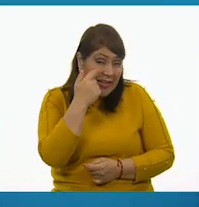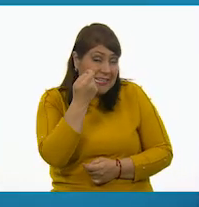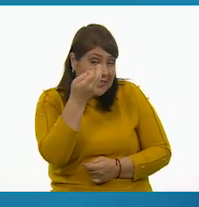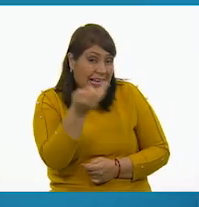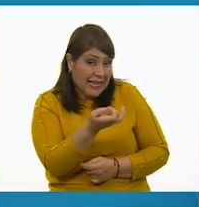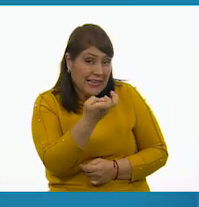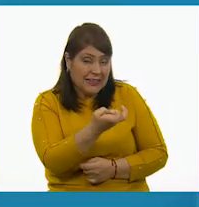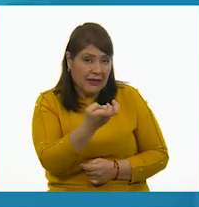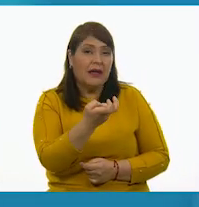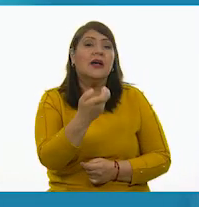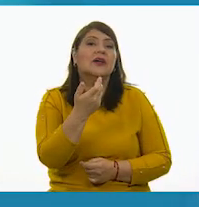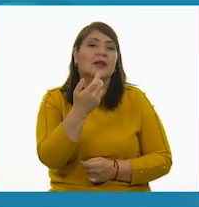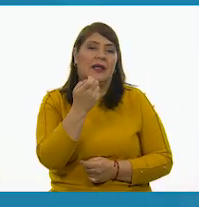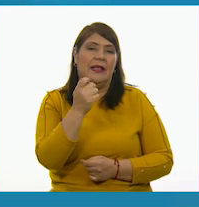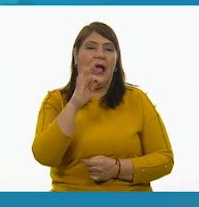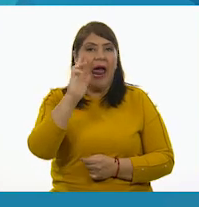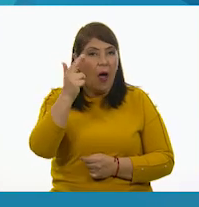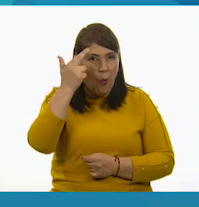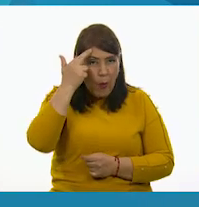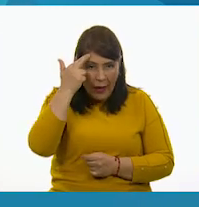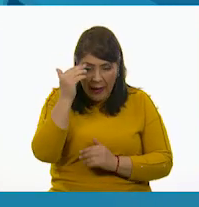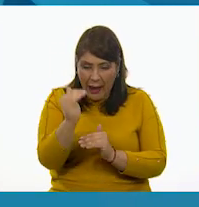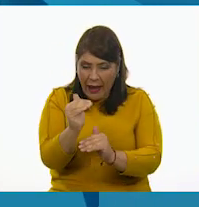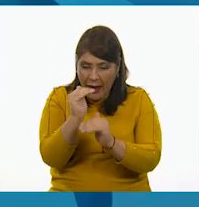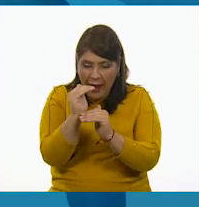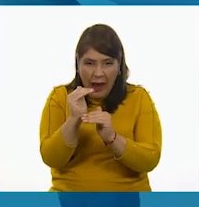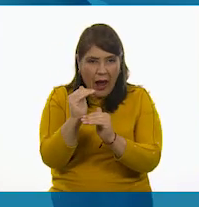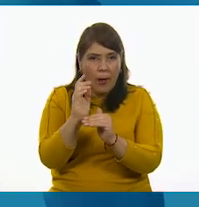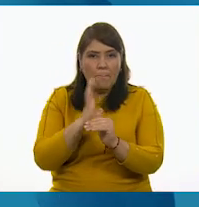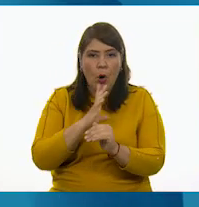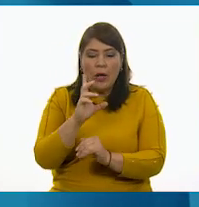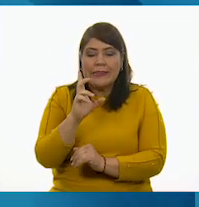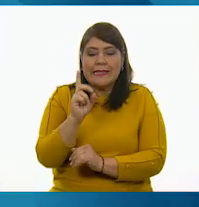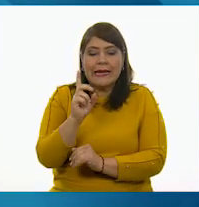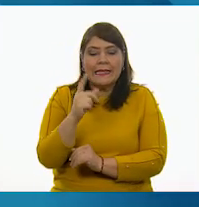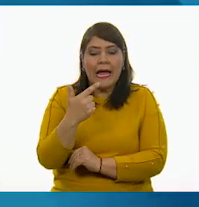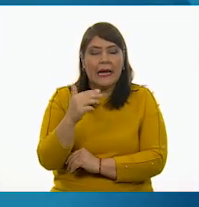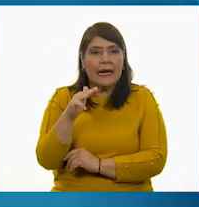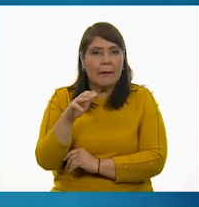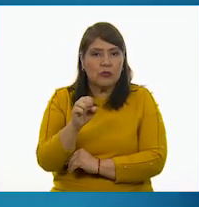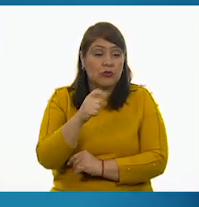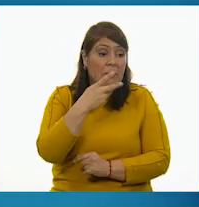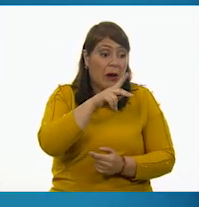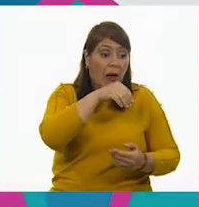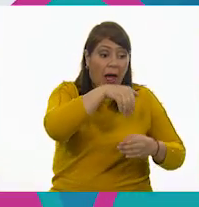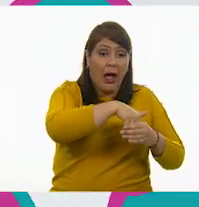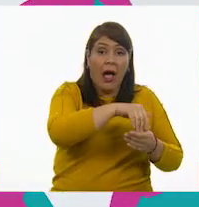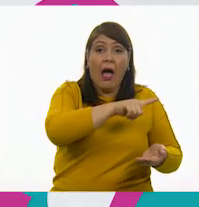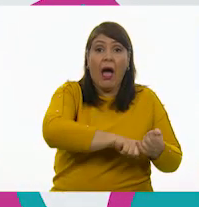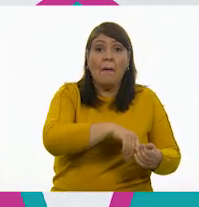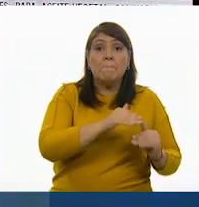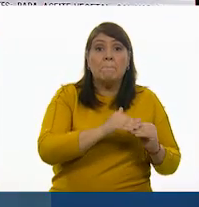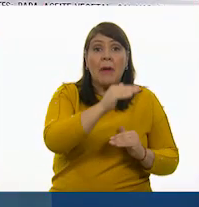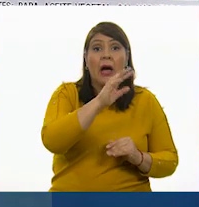que esto es por porción de 30 gramos. Esta bolsa tiene 42. Uf, no.